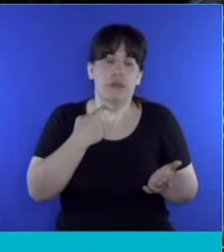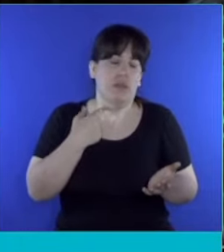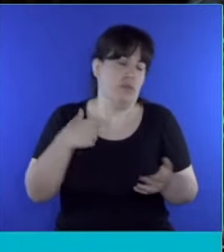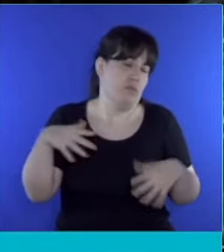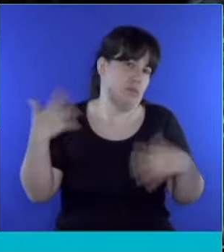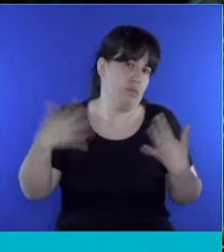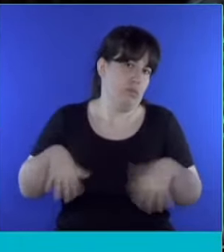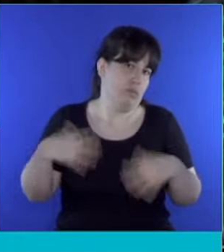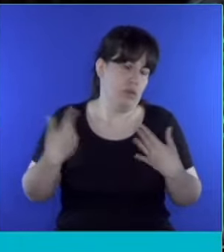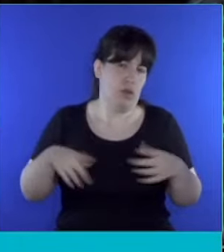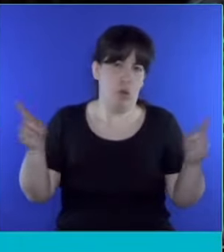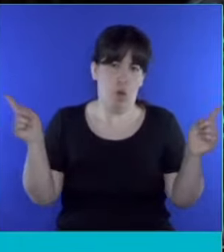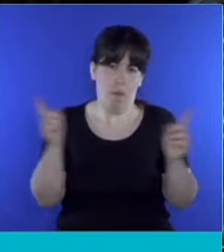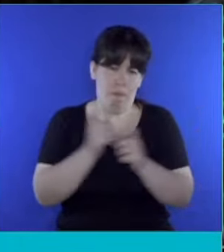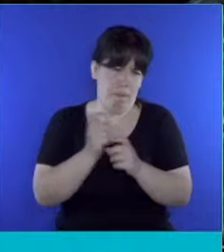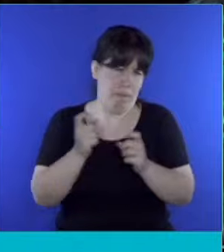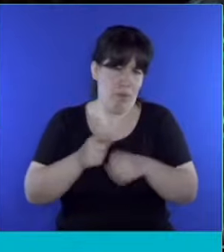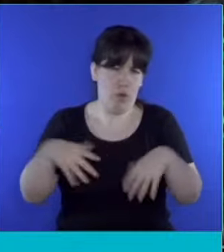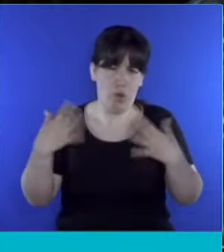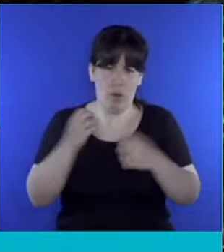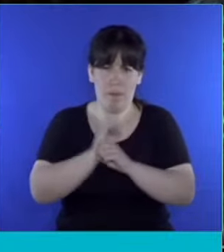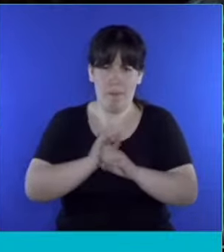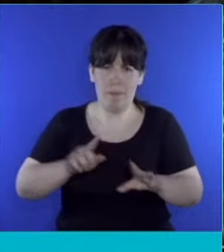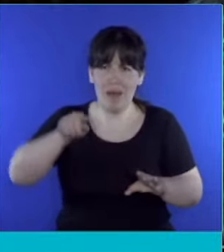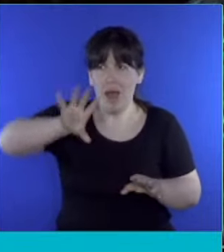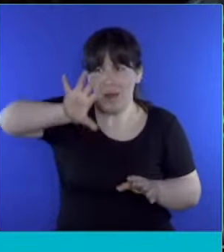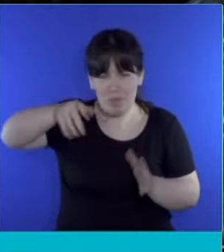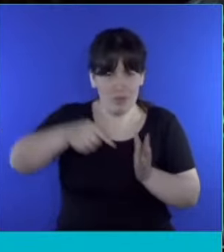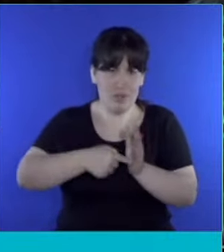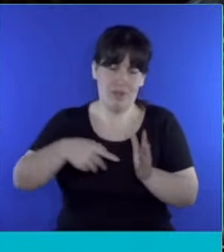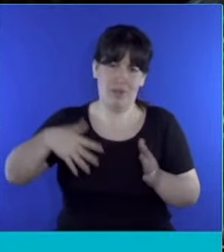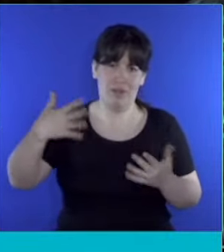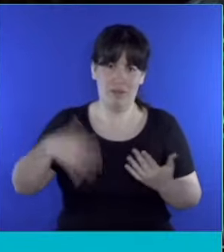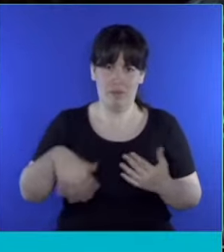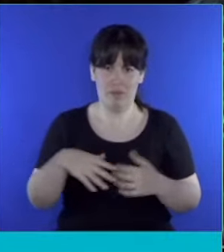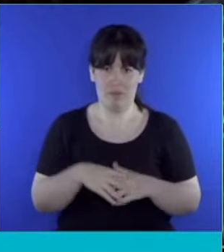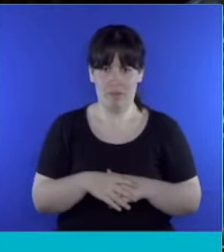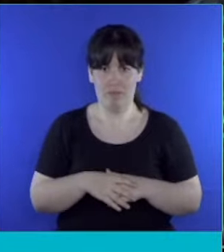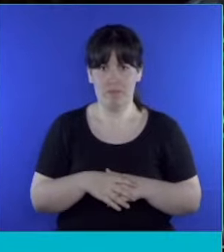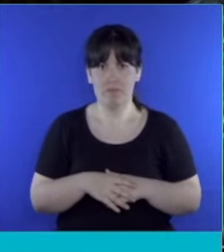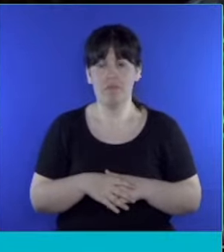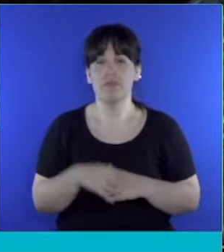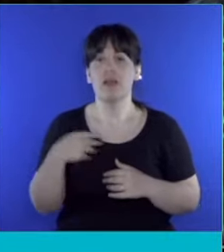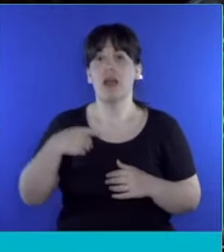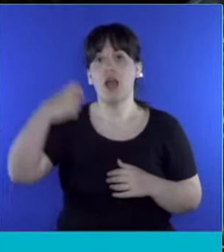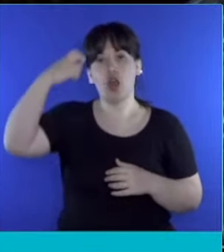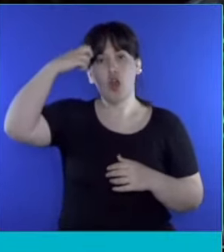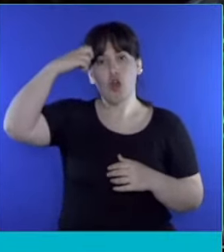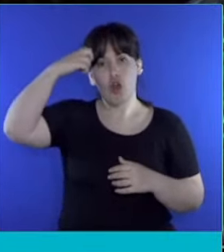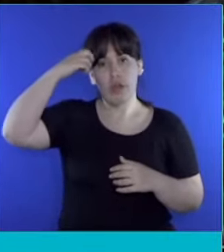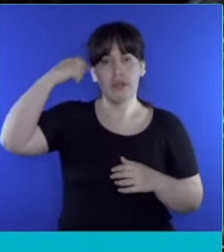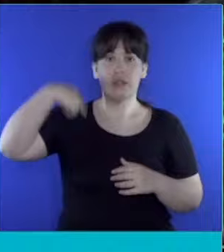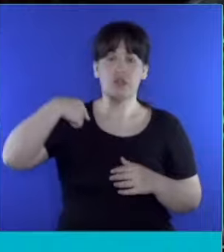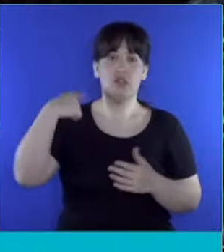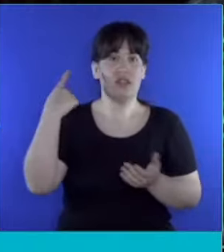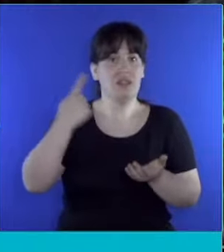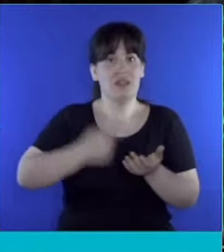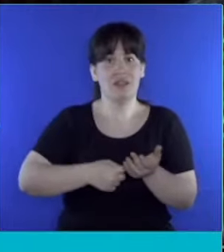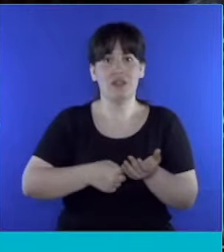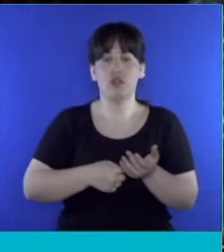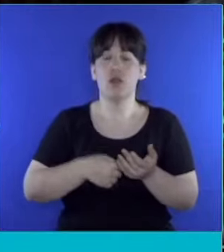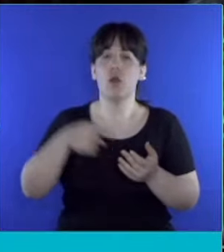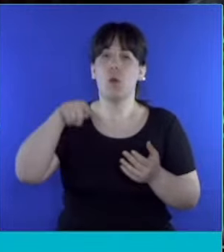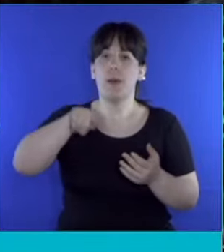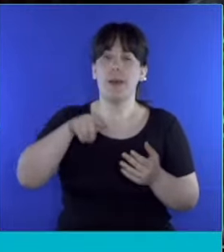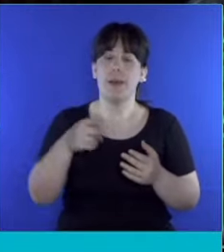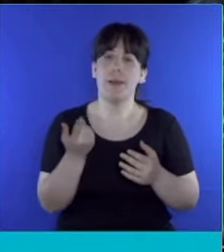gravísimos, y particularmente en la provincia de Buenos Aires. El Congreso decidió no tocar las PASO